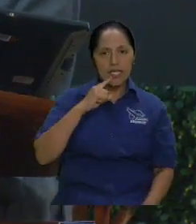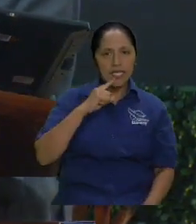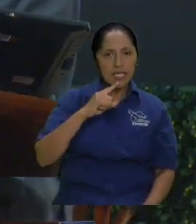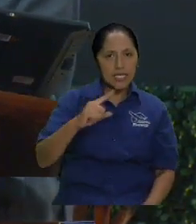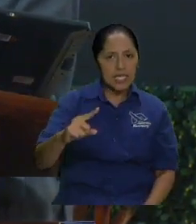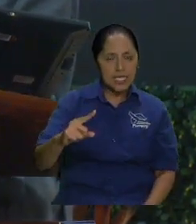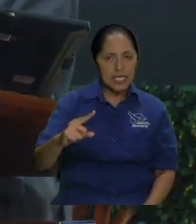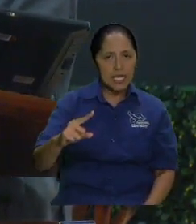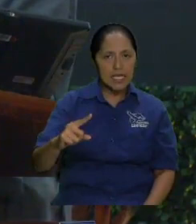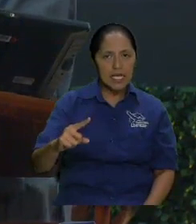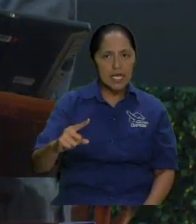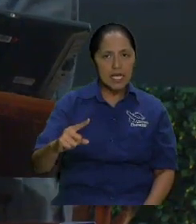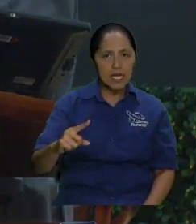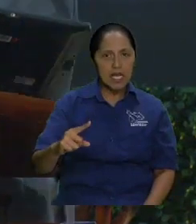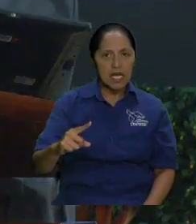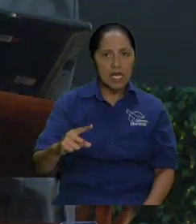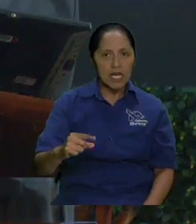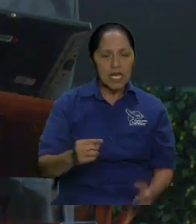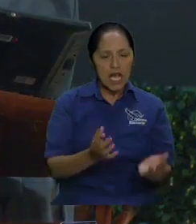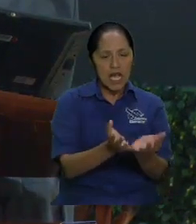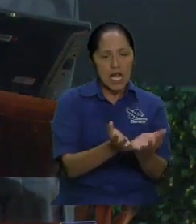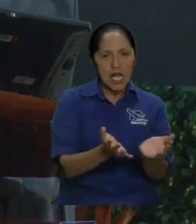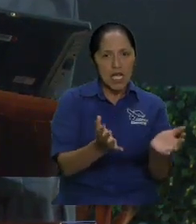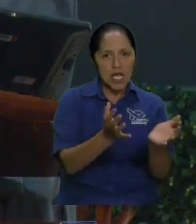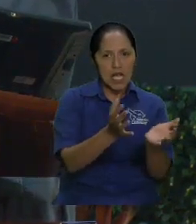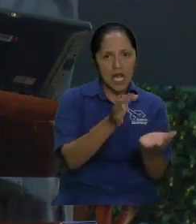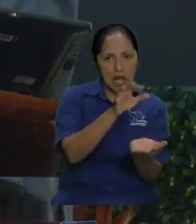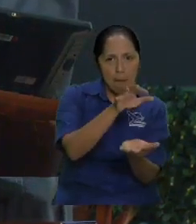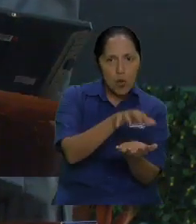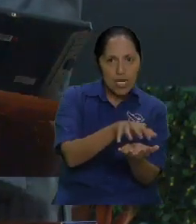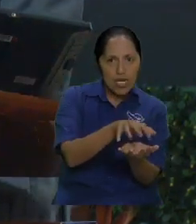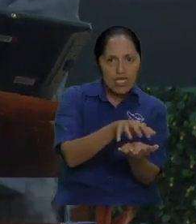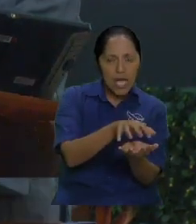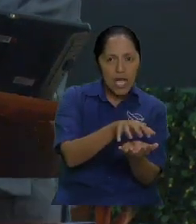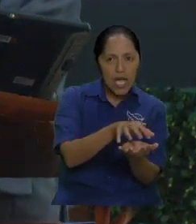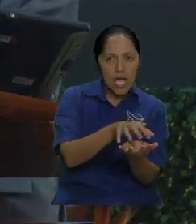¿Y pan? Yo ya estoy defendiendo la hamburguesa de plano.